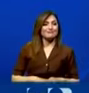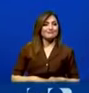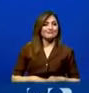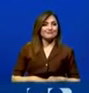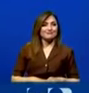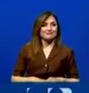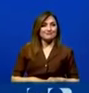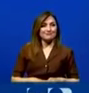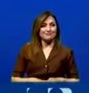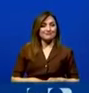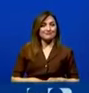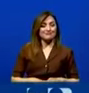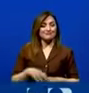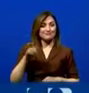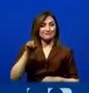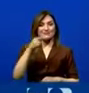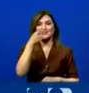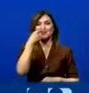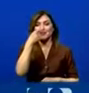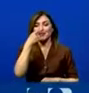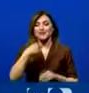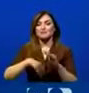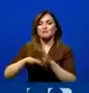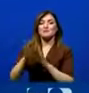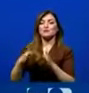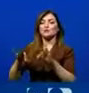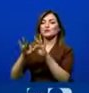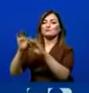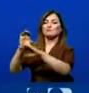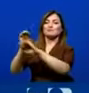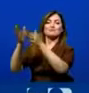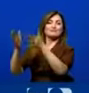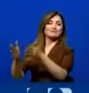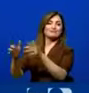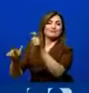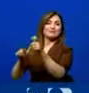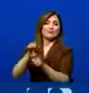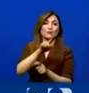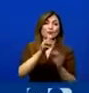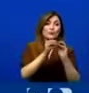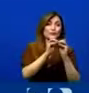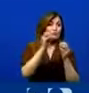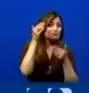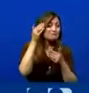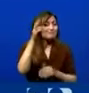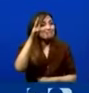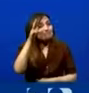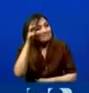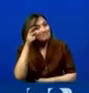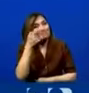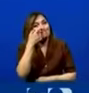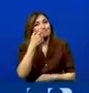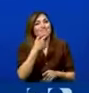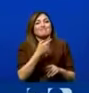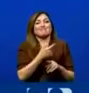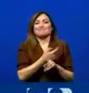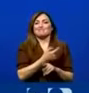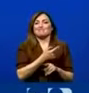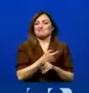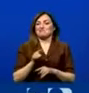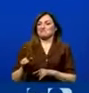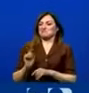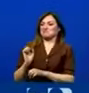realizarse en función del interés superior del Ecuador. Y si alguna bancada cree que ese interés superior es menos